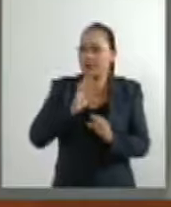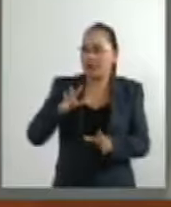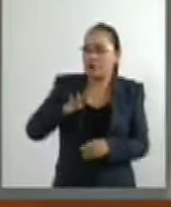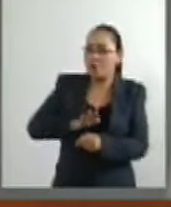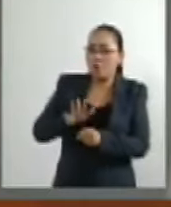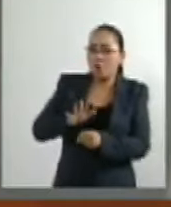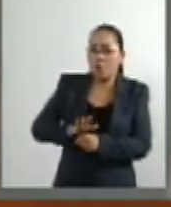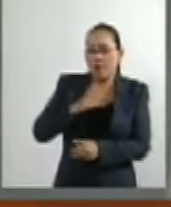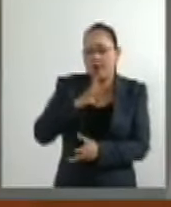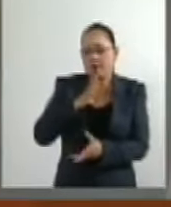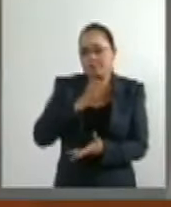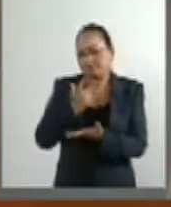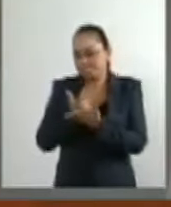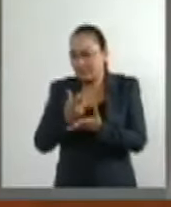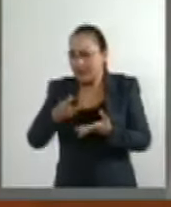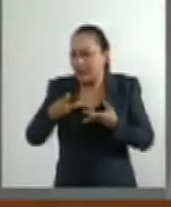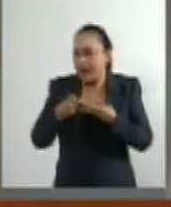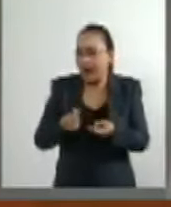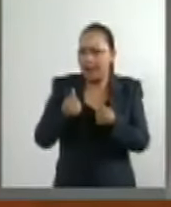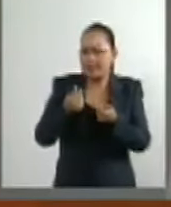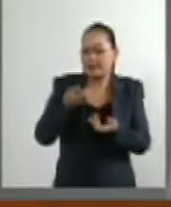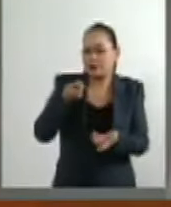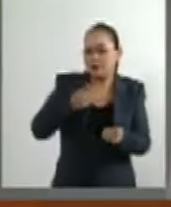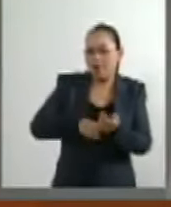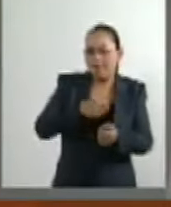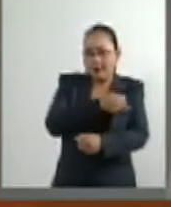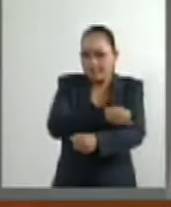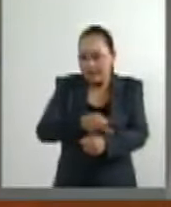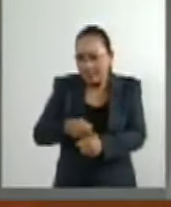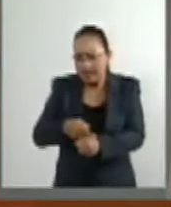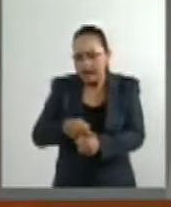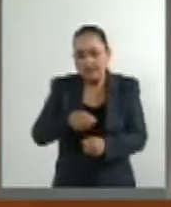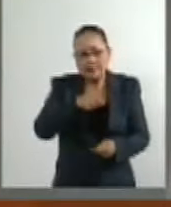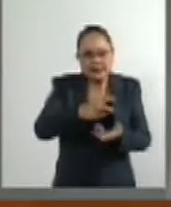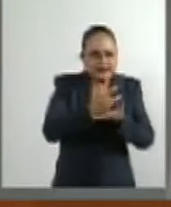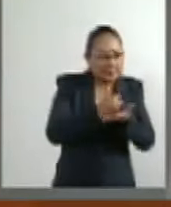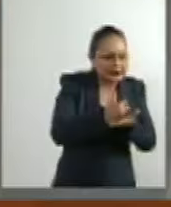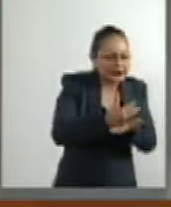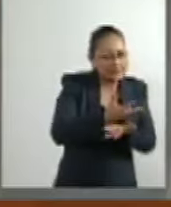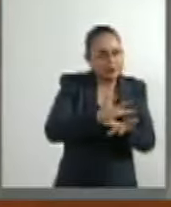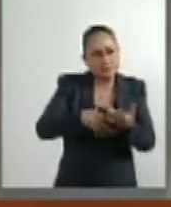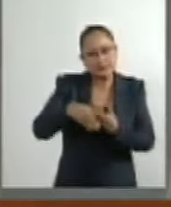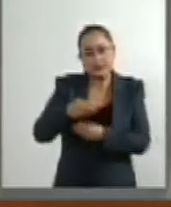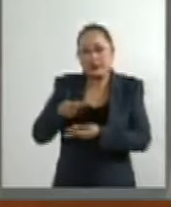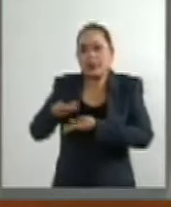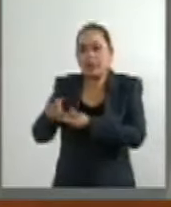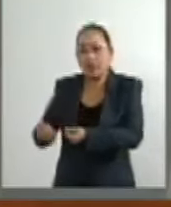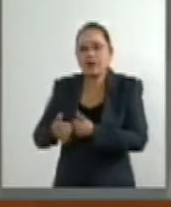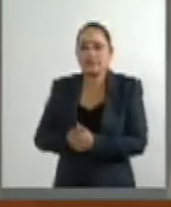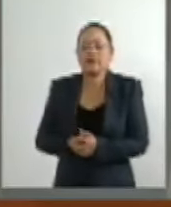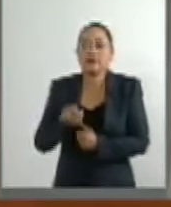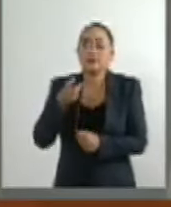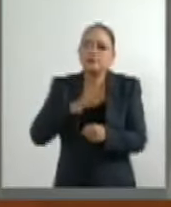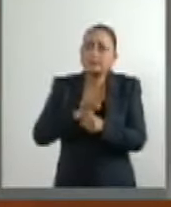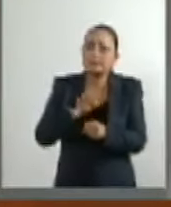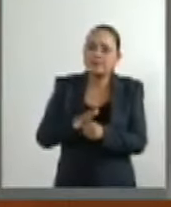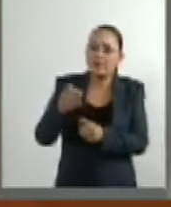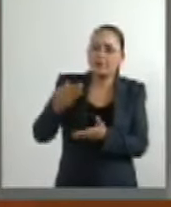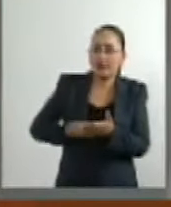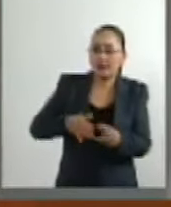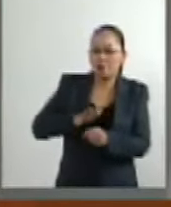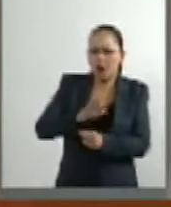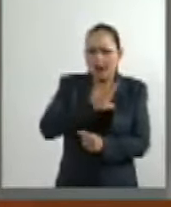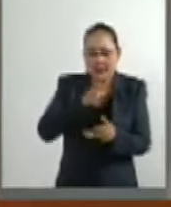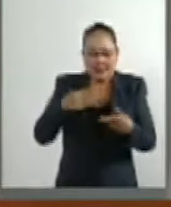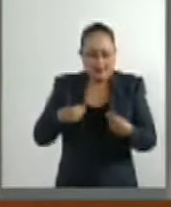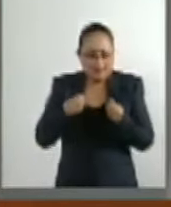repercusión económica importante en el ingreso familiar, que merma la calidad de vida